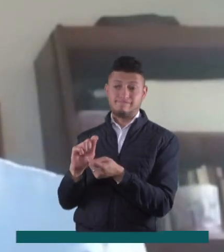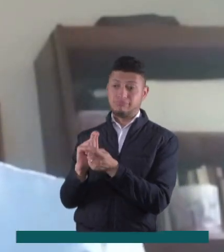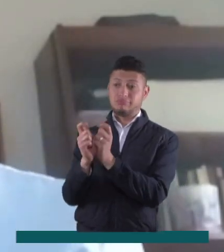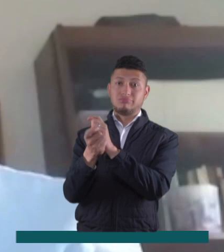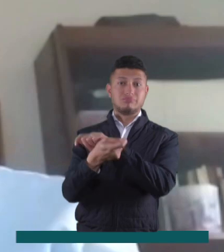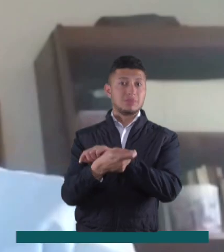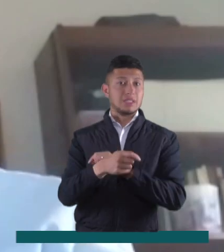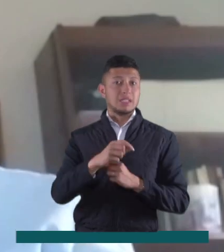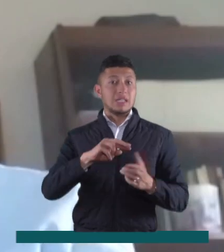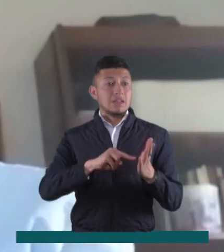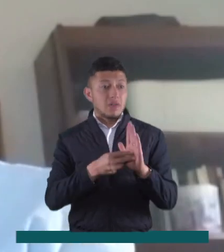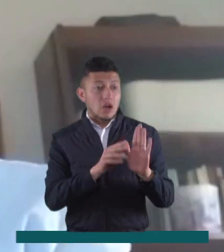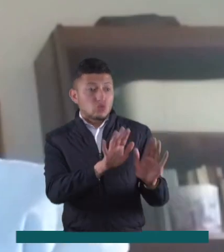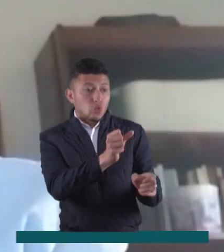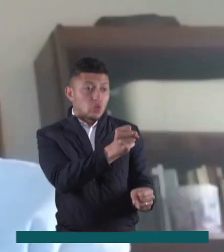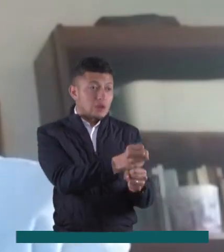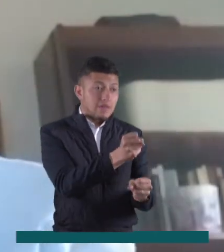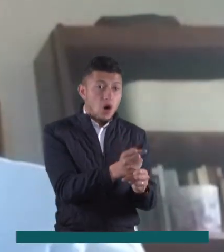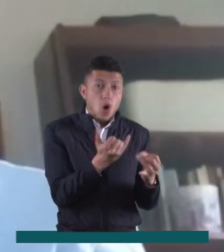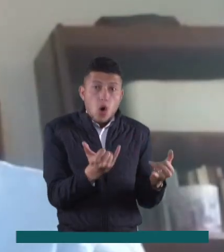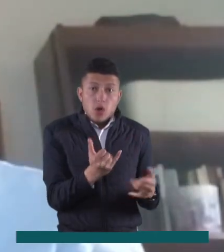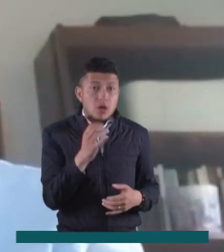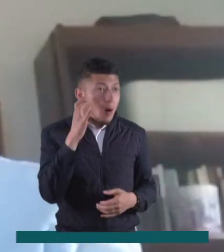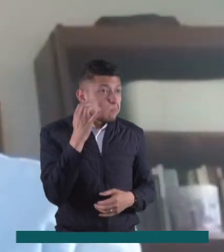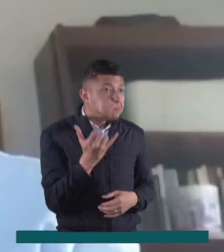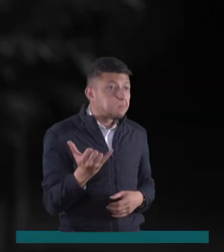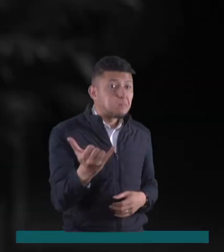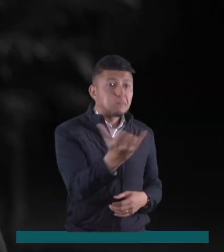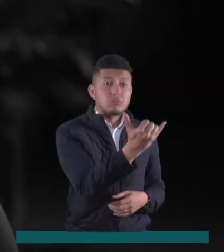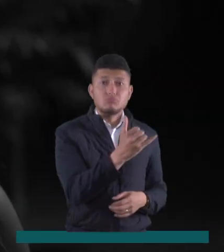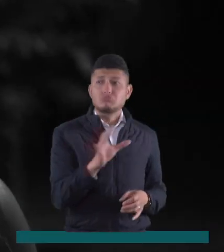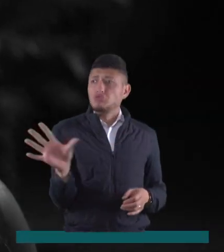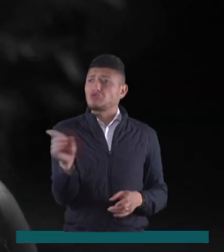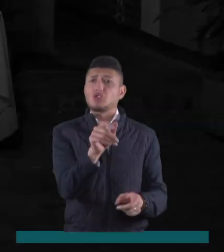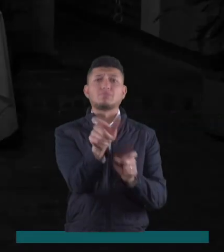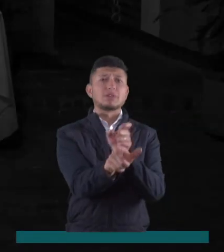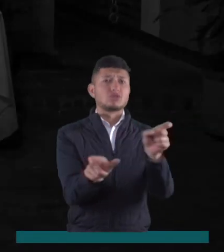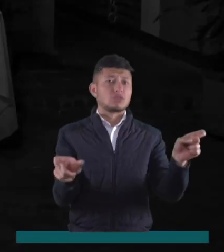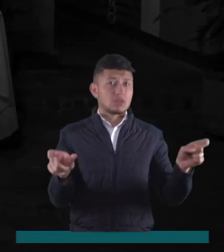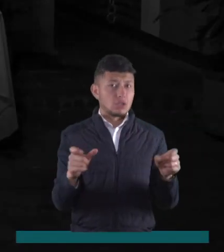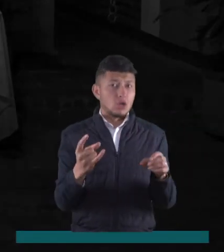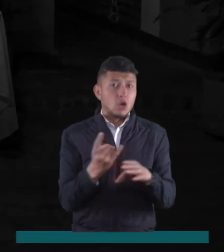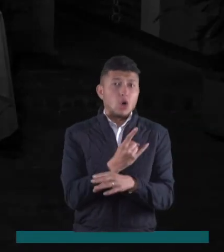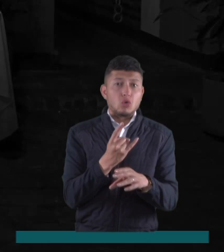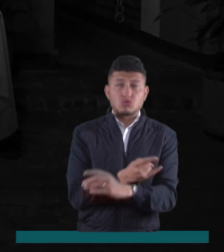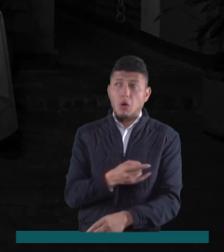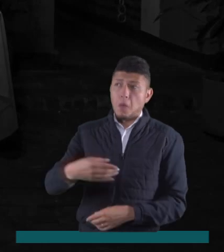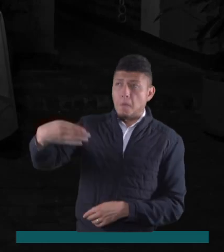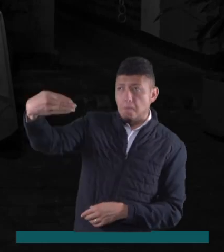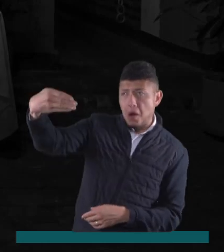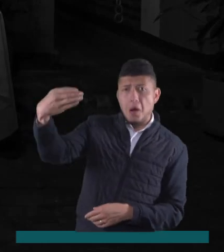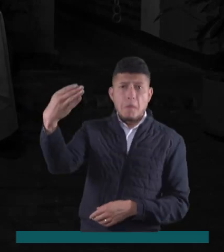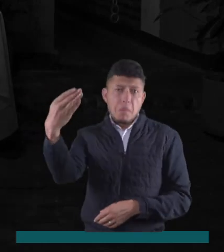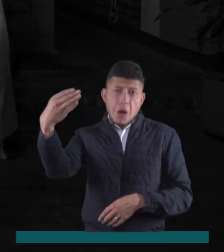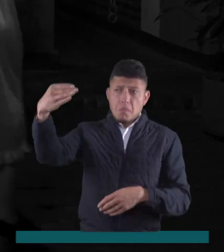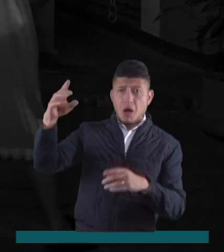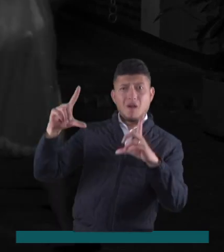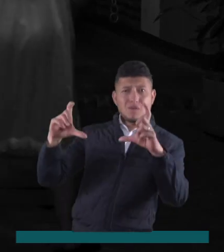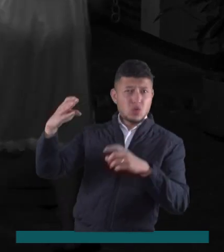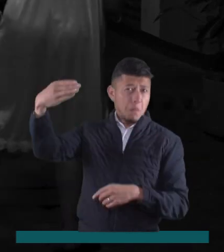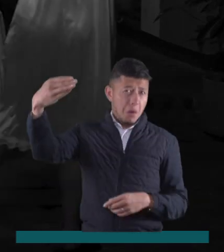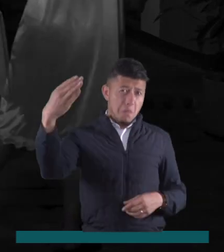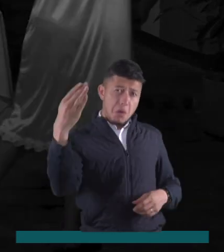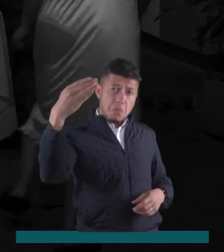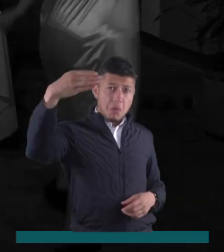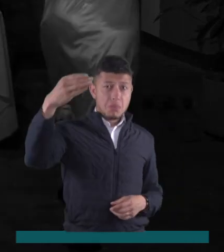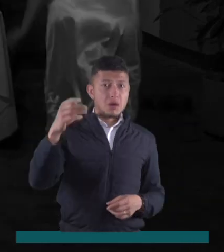del oficio habitual hoy por parte de todo el mundo de la selfie, en donde